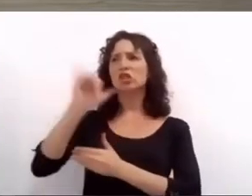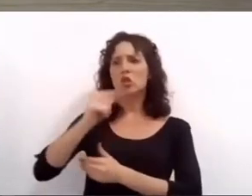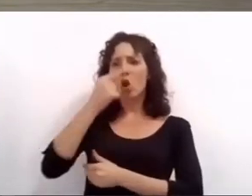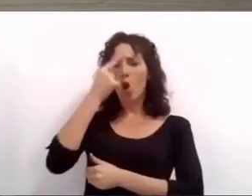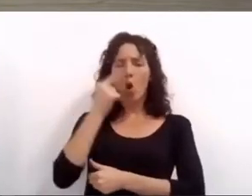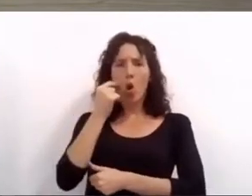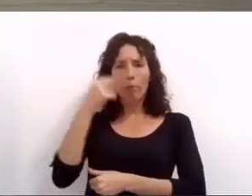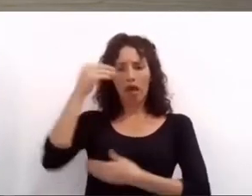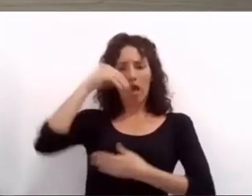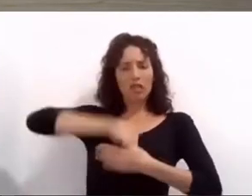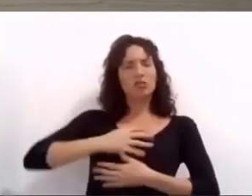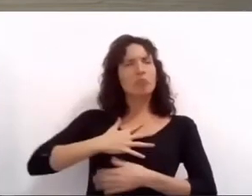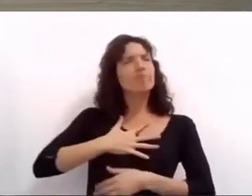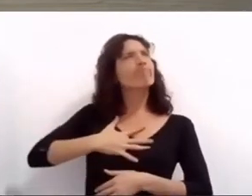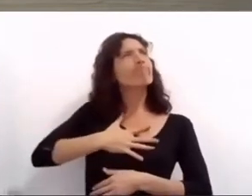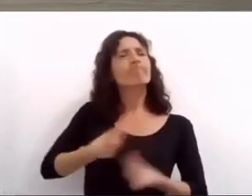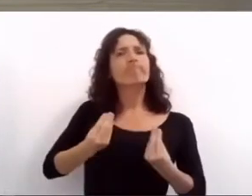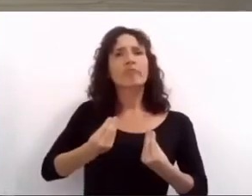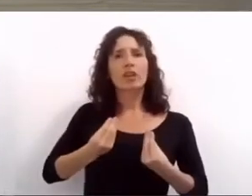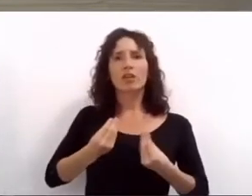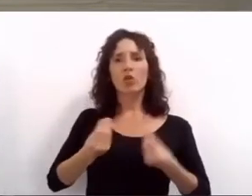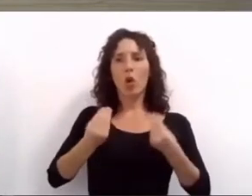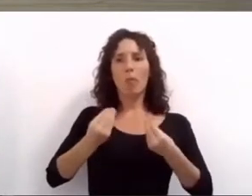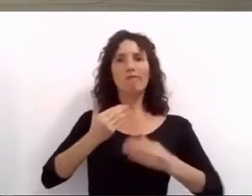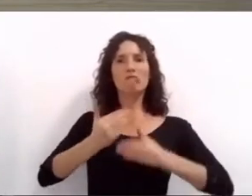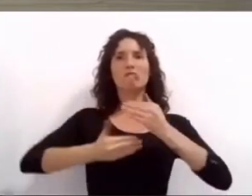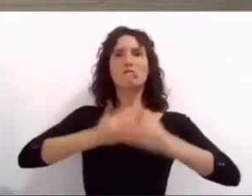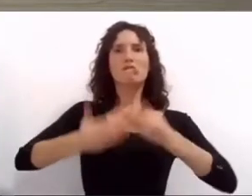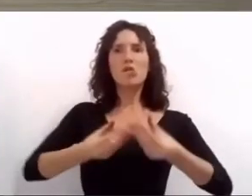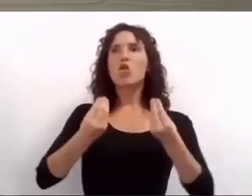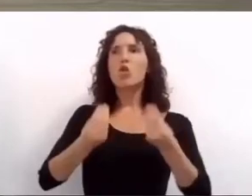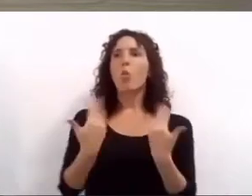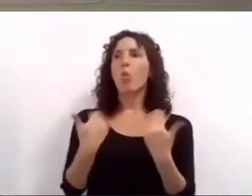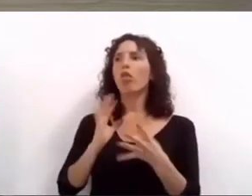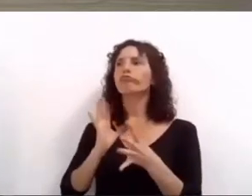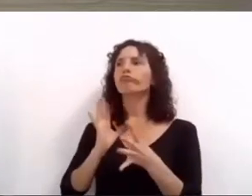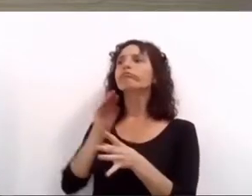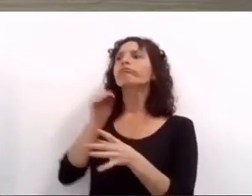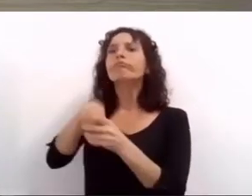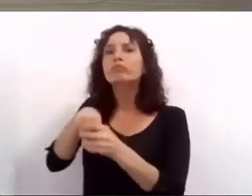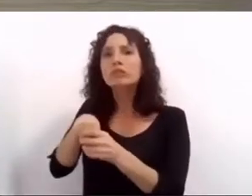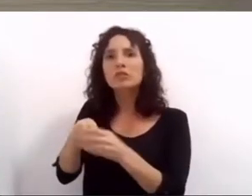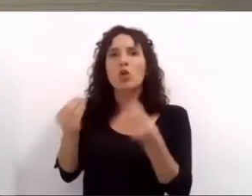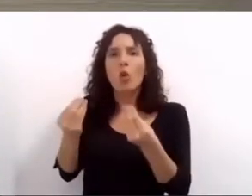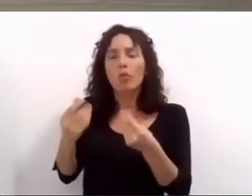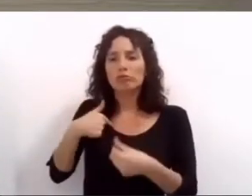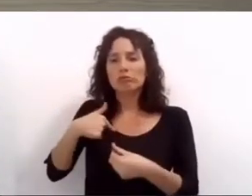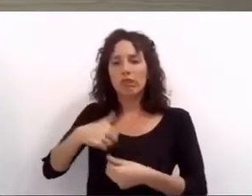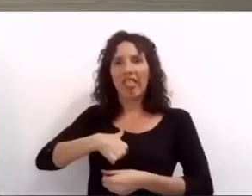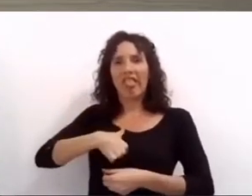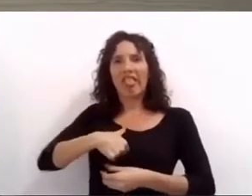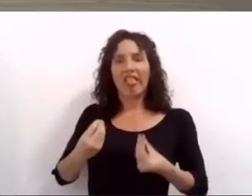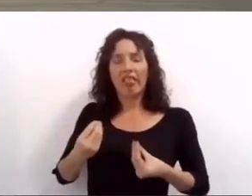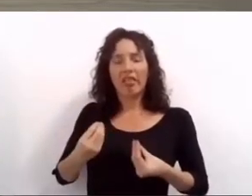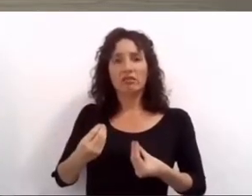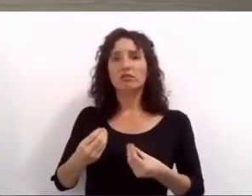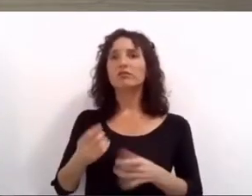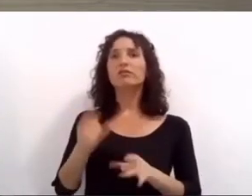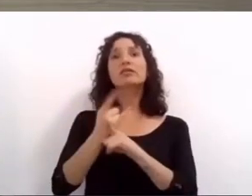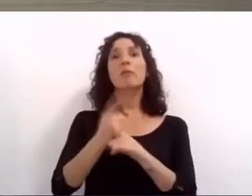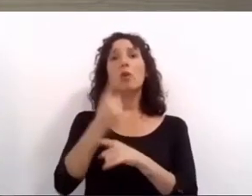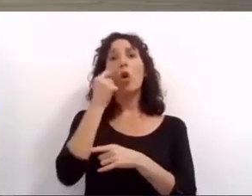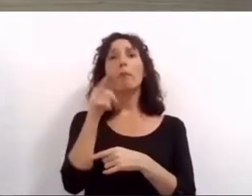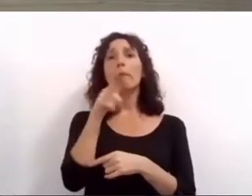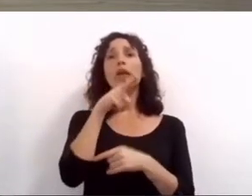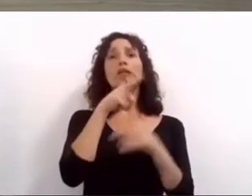qué sentimos qué hacemos cómo nos podemos involucrar parecería que no siempre miramos para el mismo lado